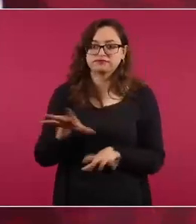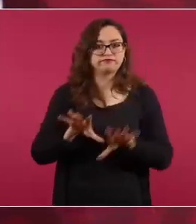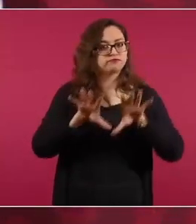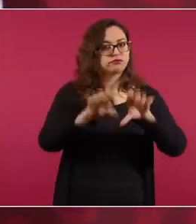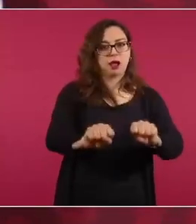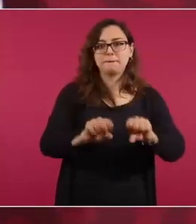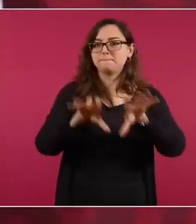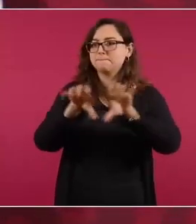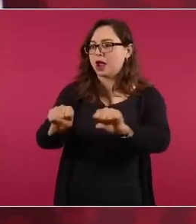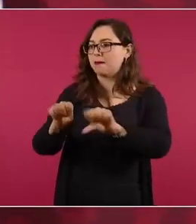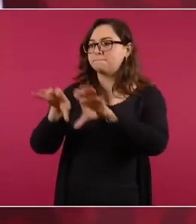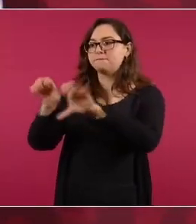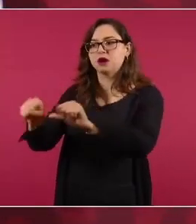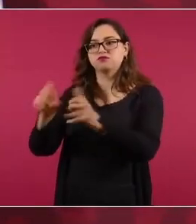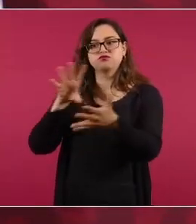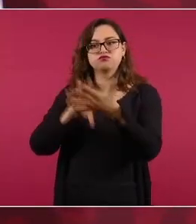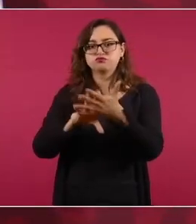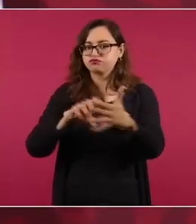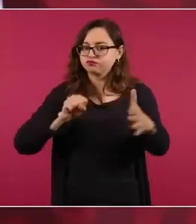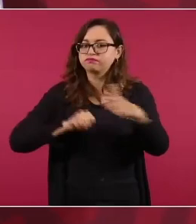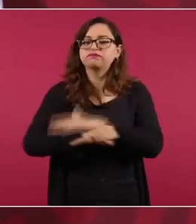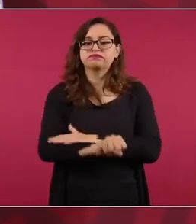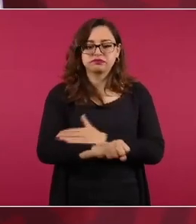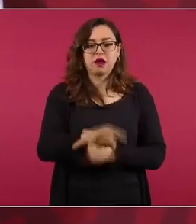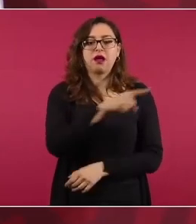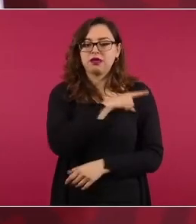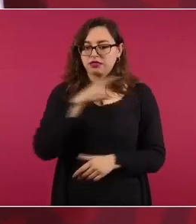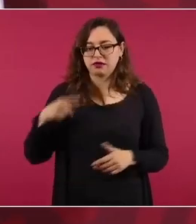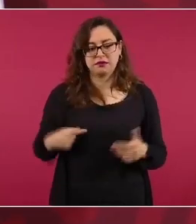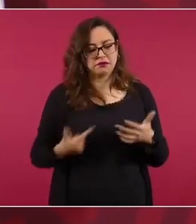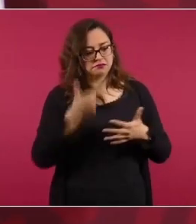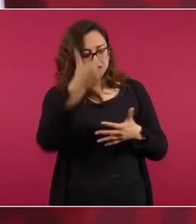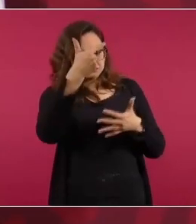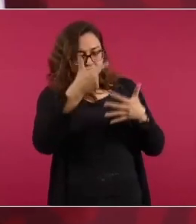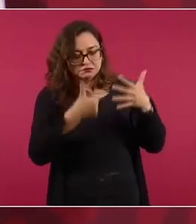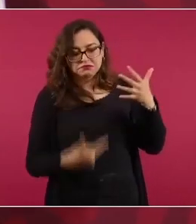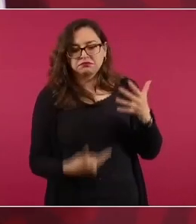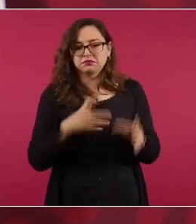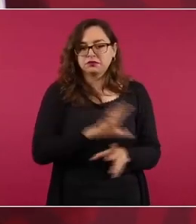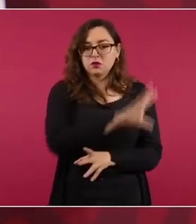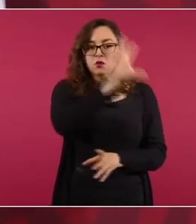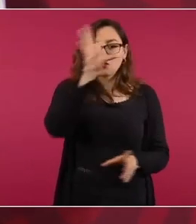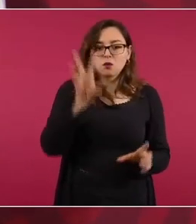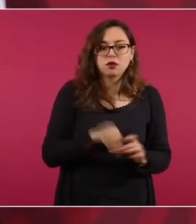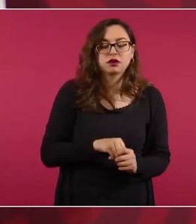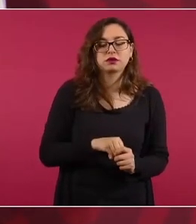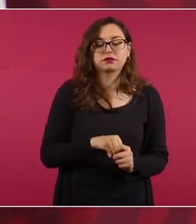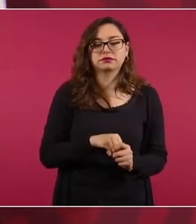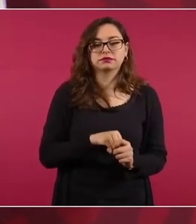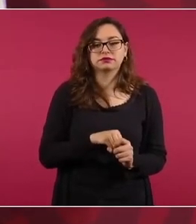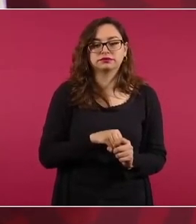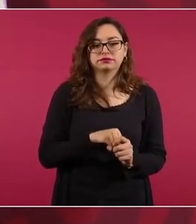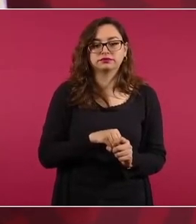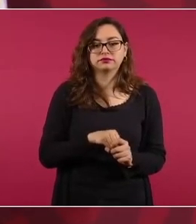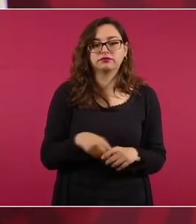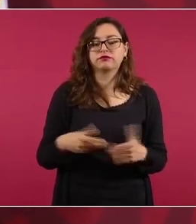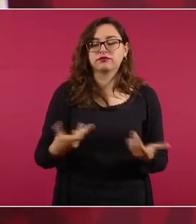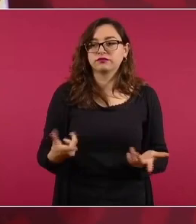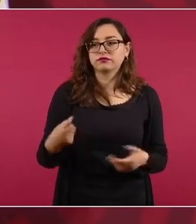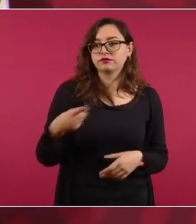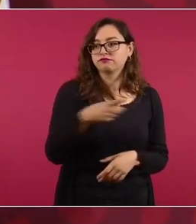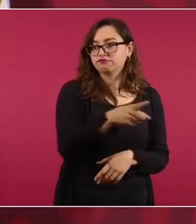que los detenidos que tienen derecho